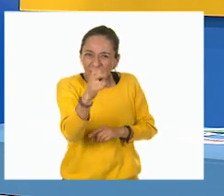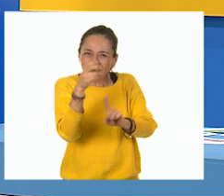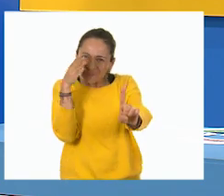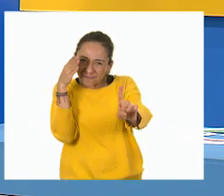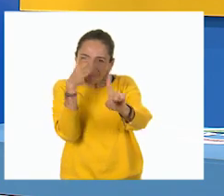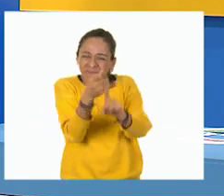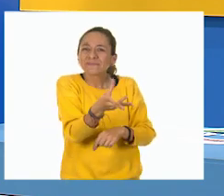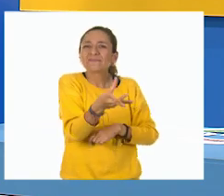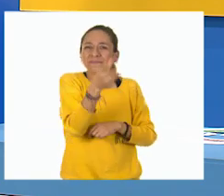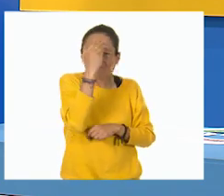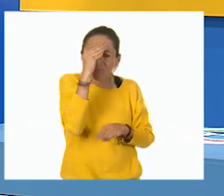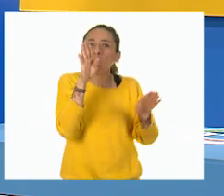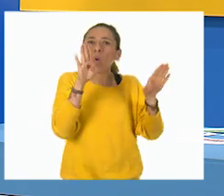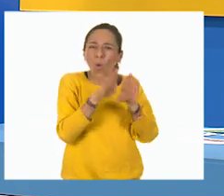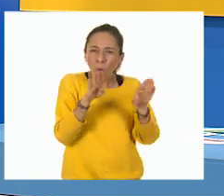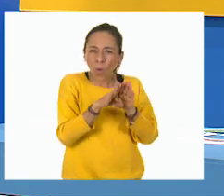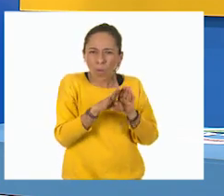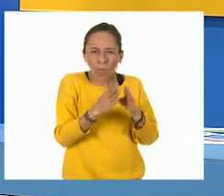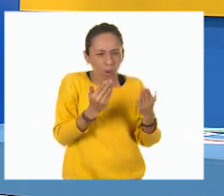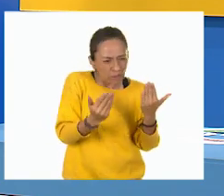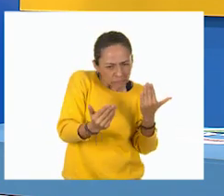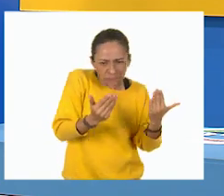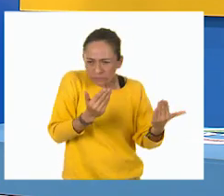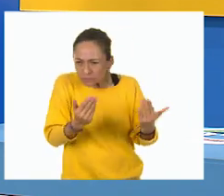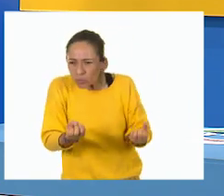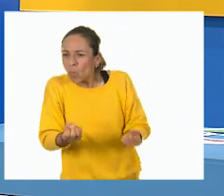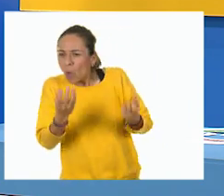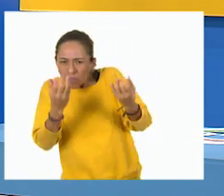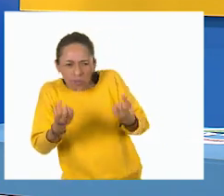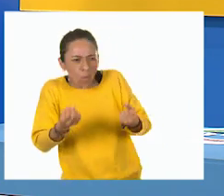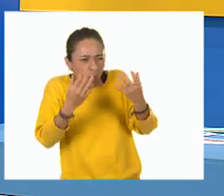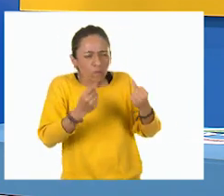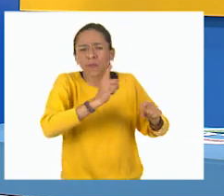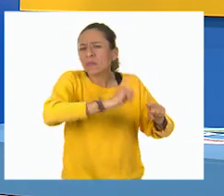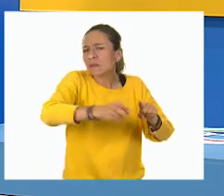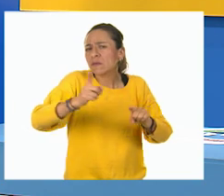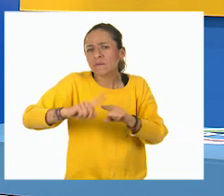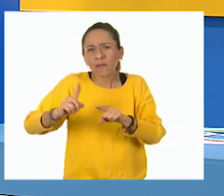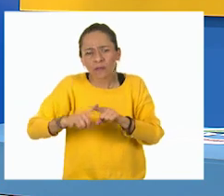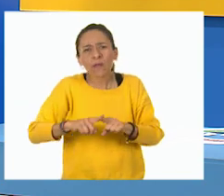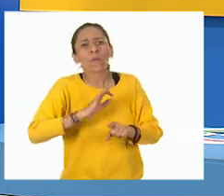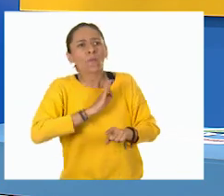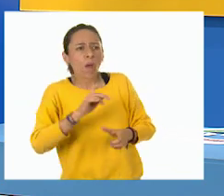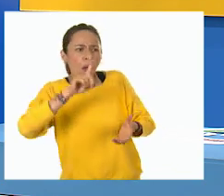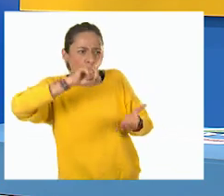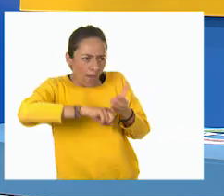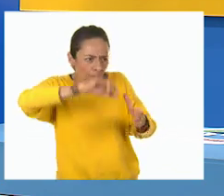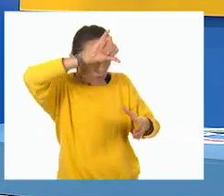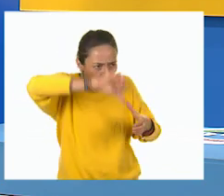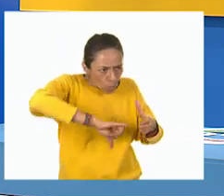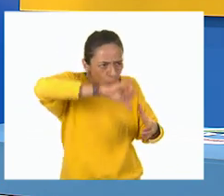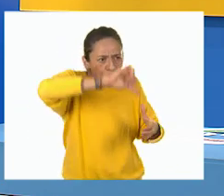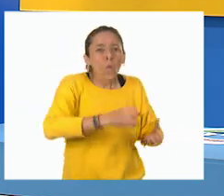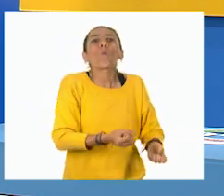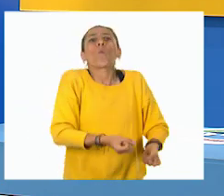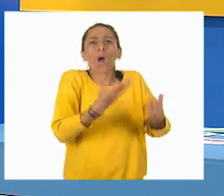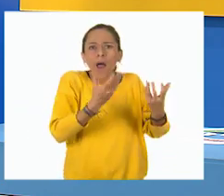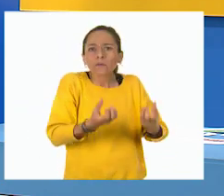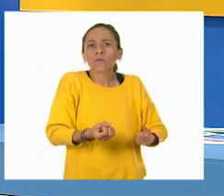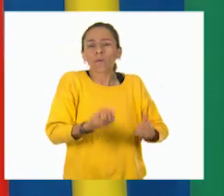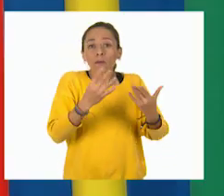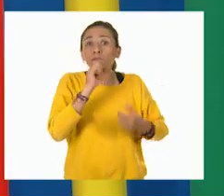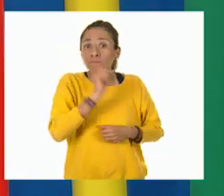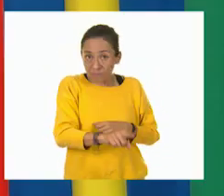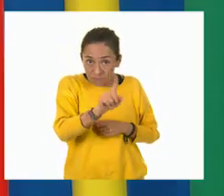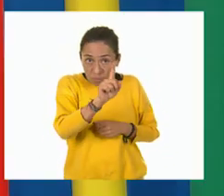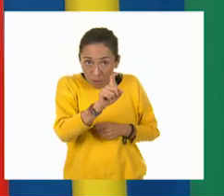establecer relaciones de equivalencia entre las diferentes unidades de medida de capacidad y veremos cómo medir el agua.